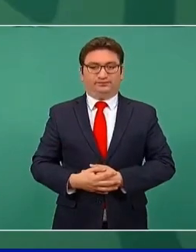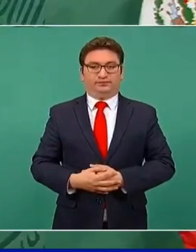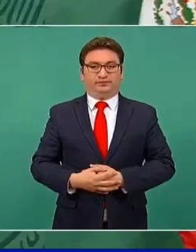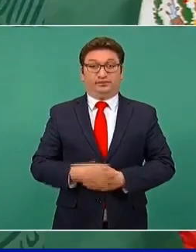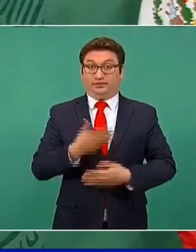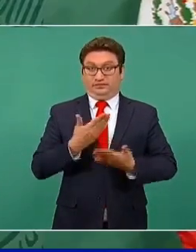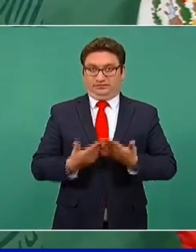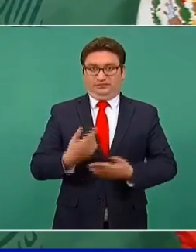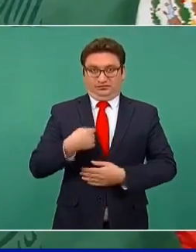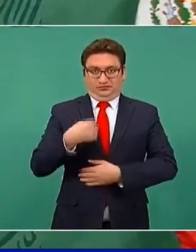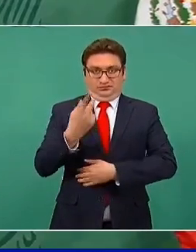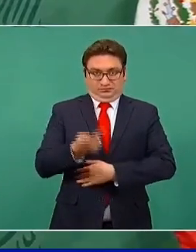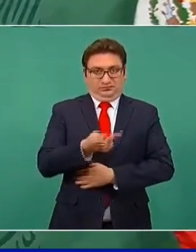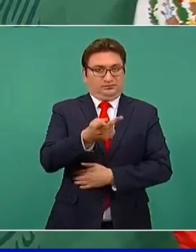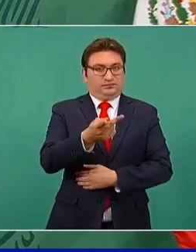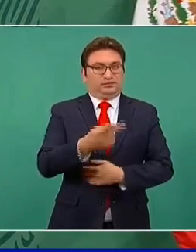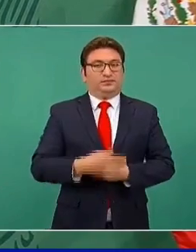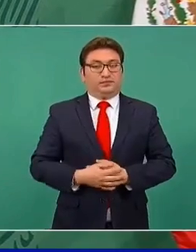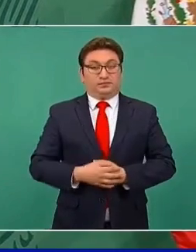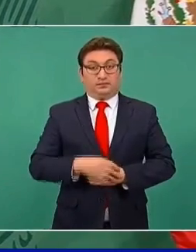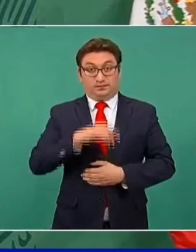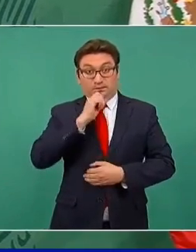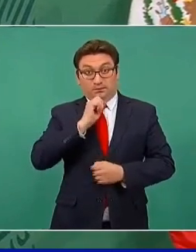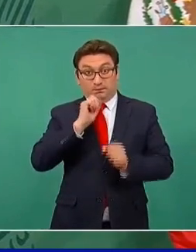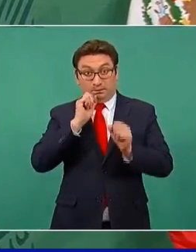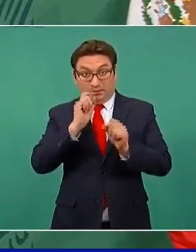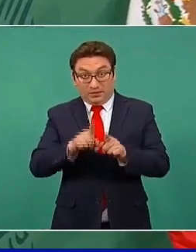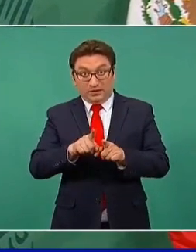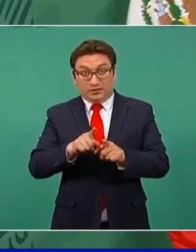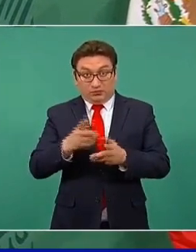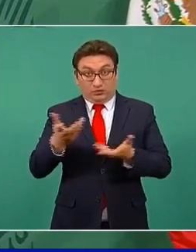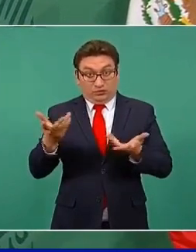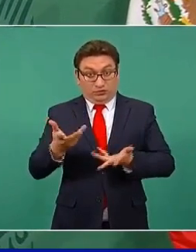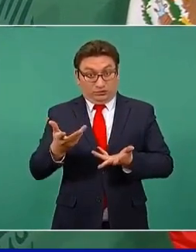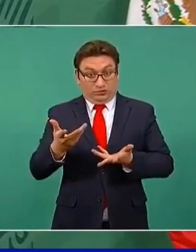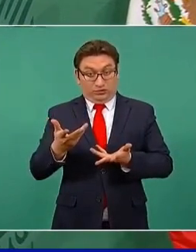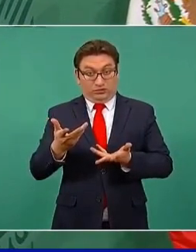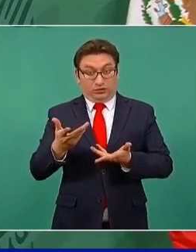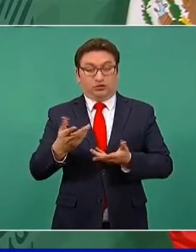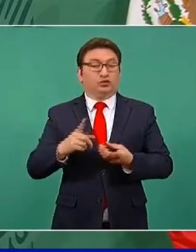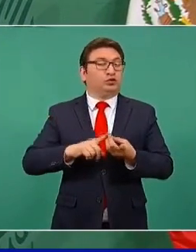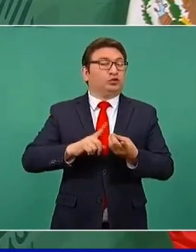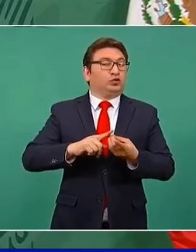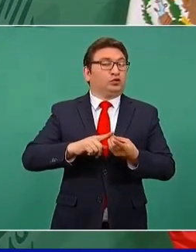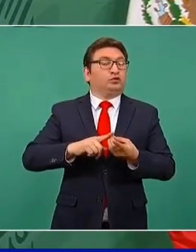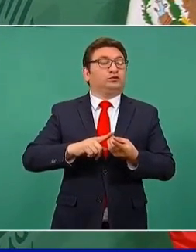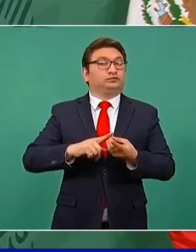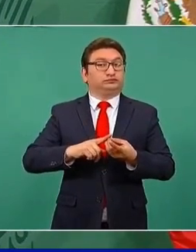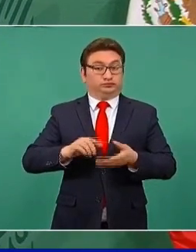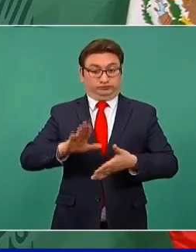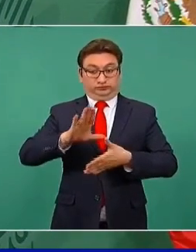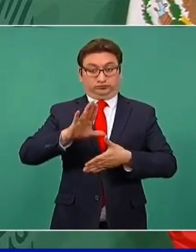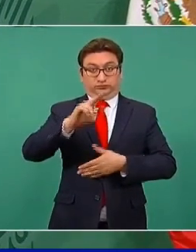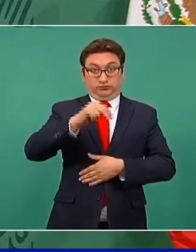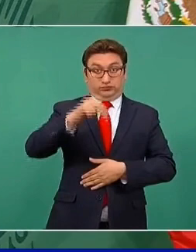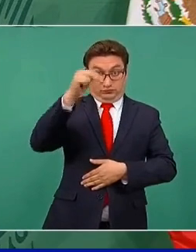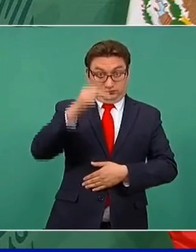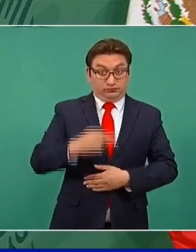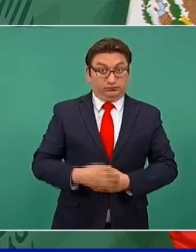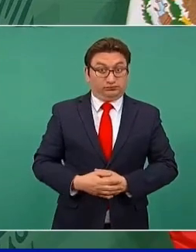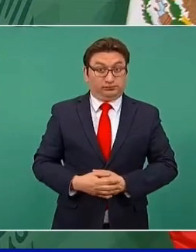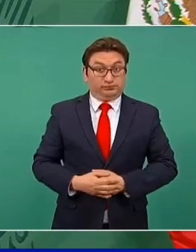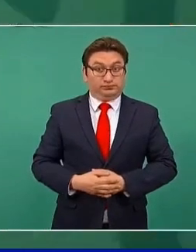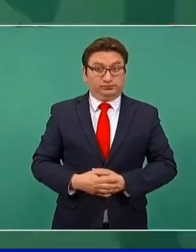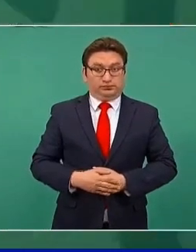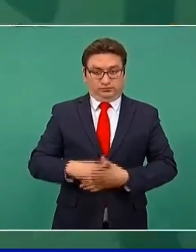¿esto mismo se está haciendo en América del Norte, en